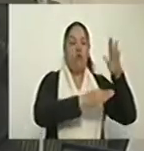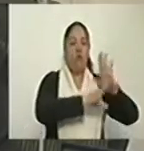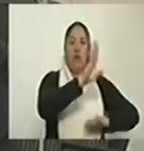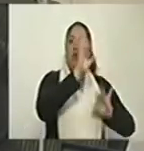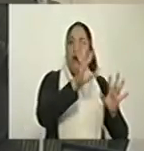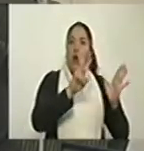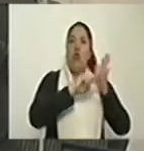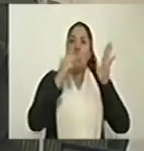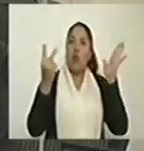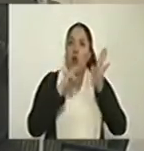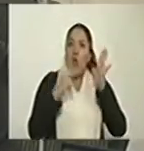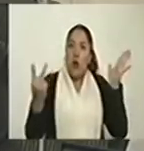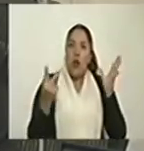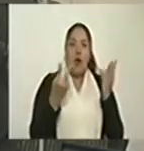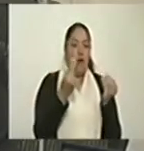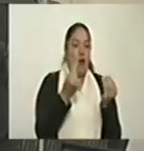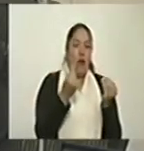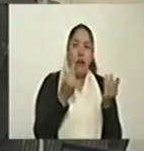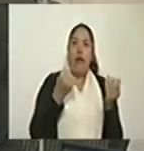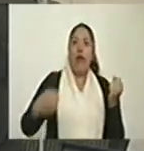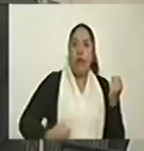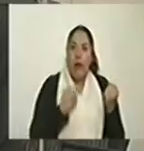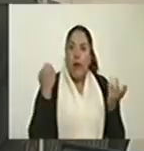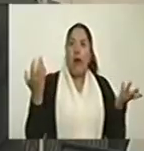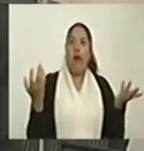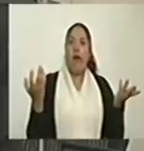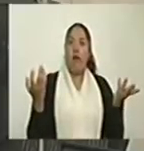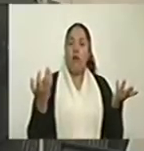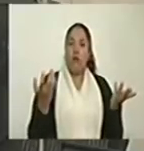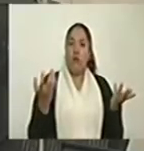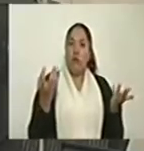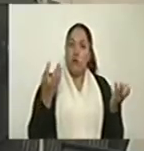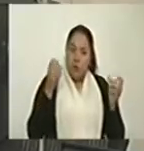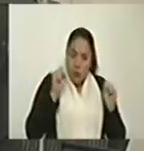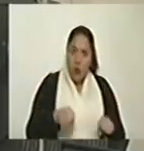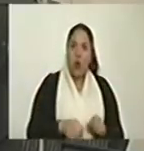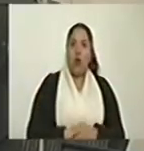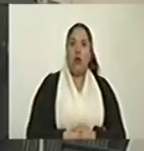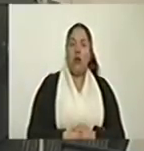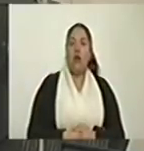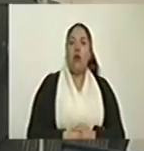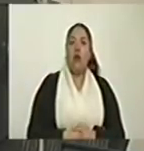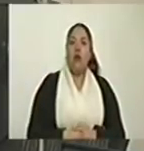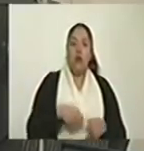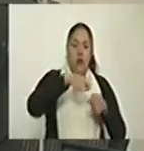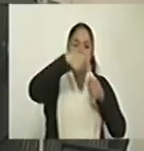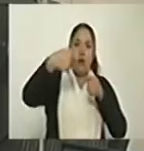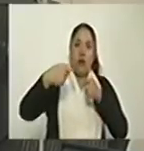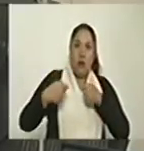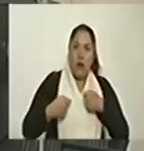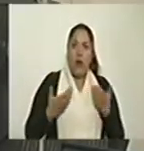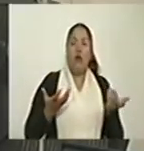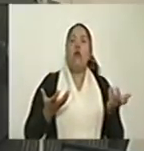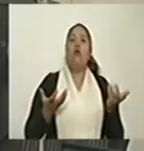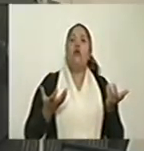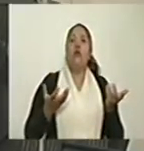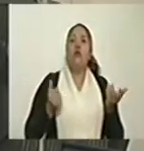tecnología a crédito y a mercado. Ahí están bananeros palmicultores